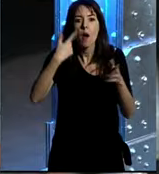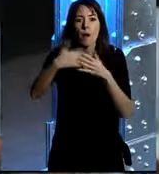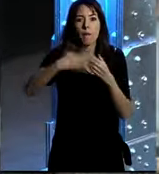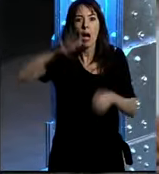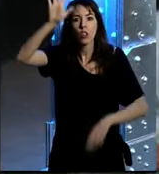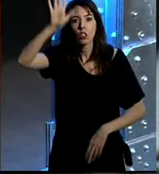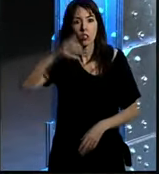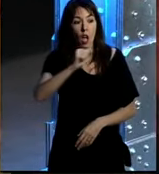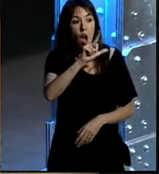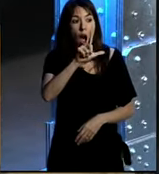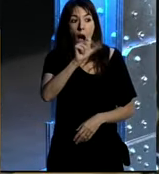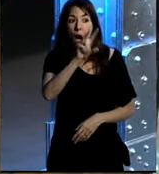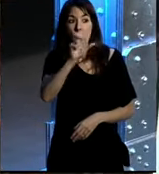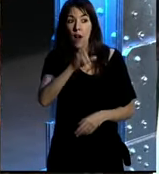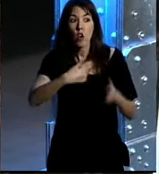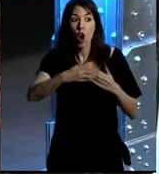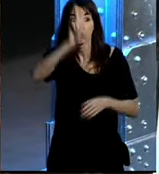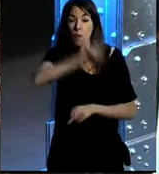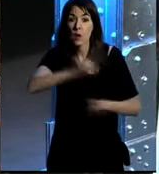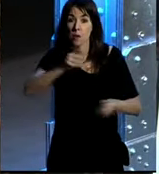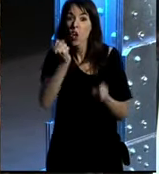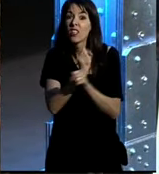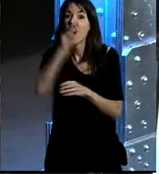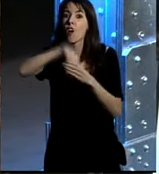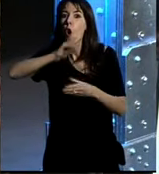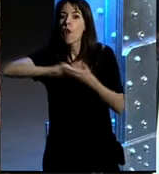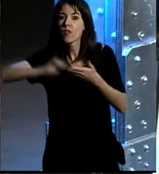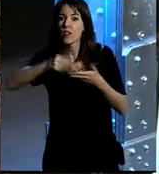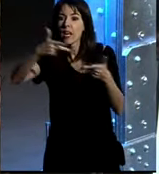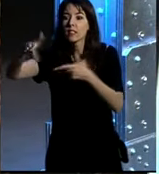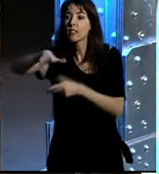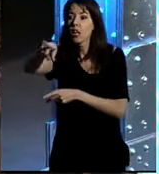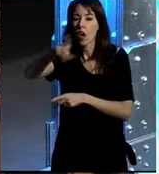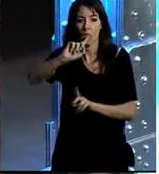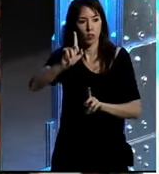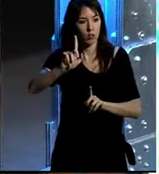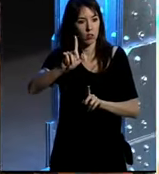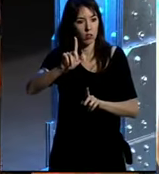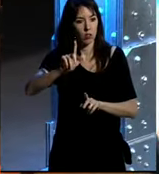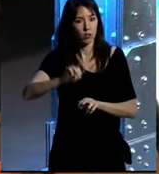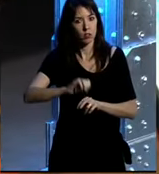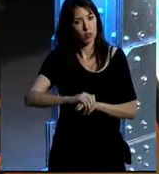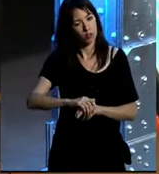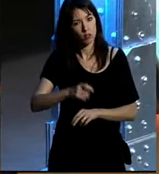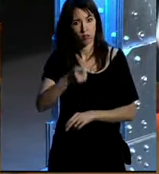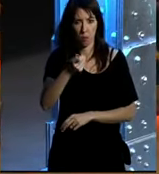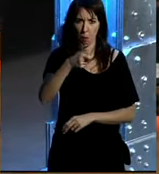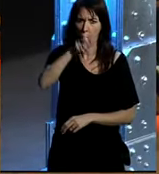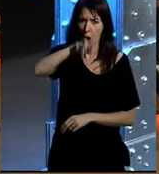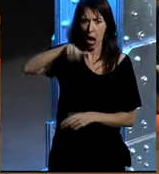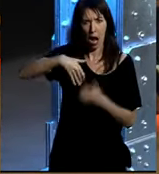levantad la mano Álvaro no la levantes Álvaro trabajó en mi oficina y está por ahí sentado bueno oye pues poquita